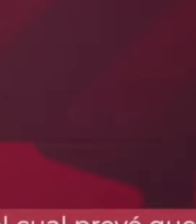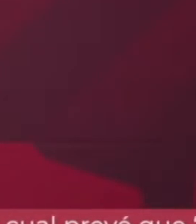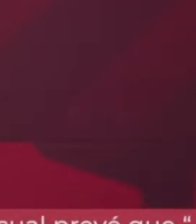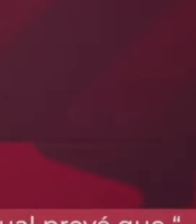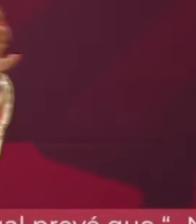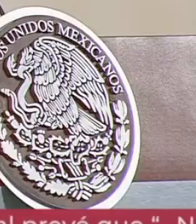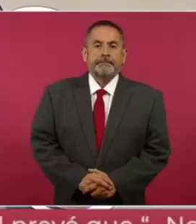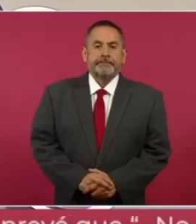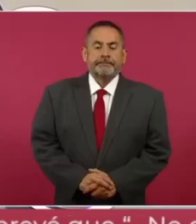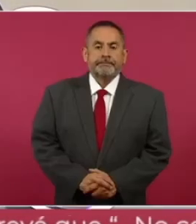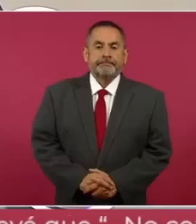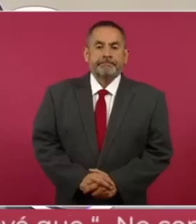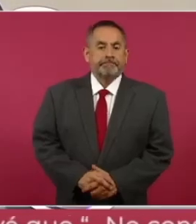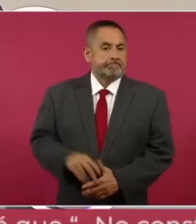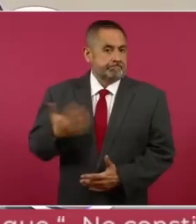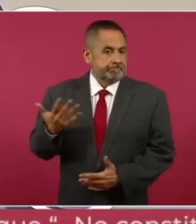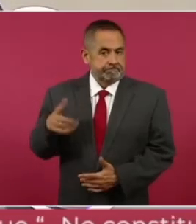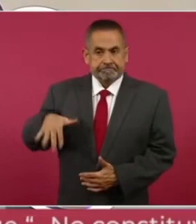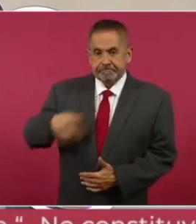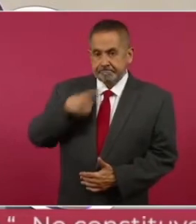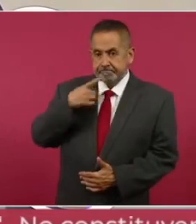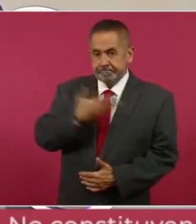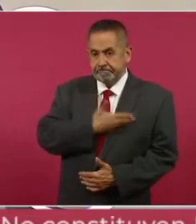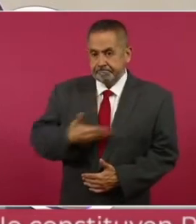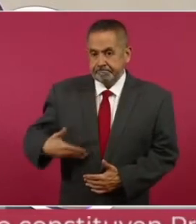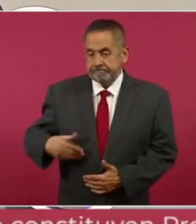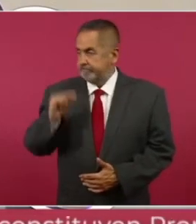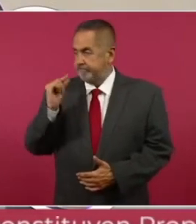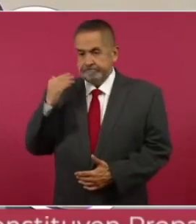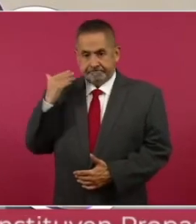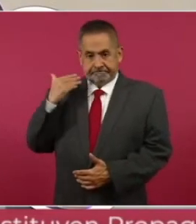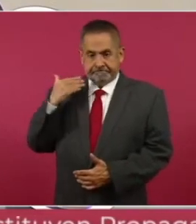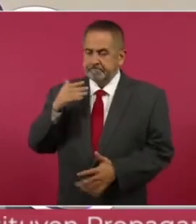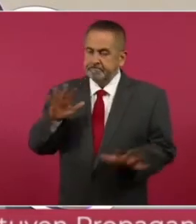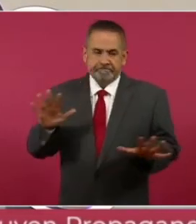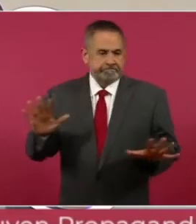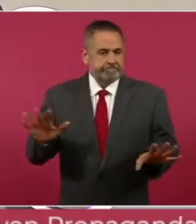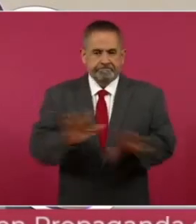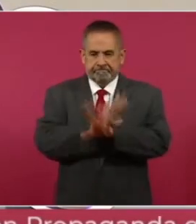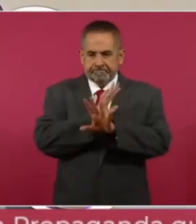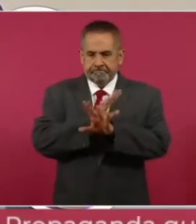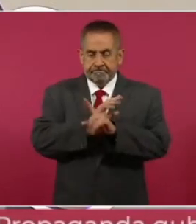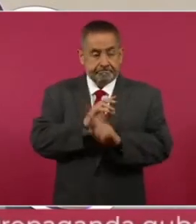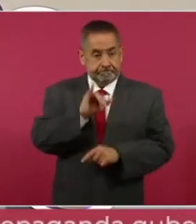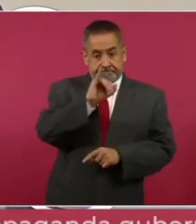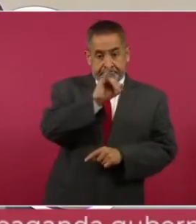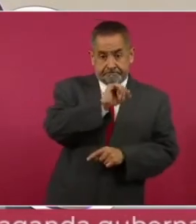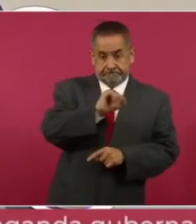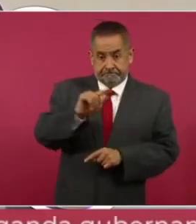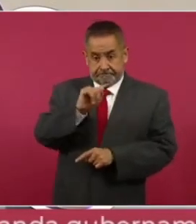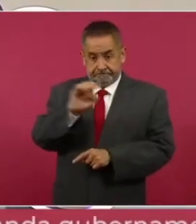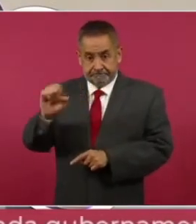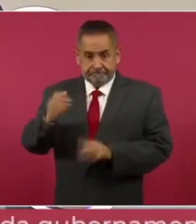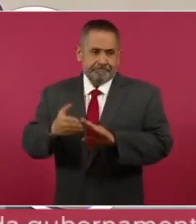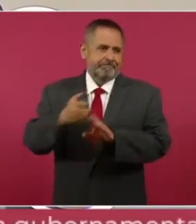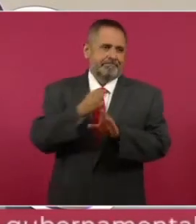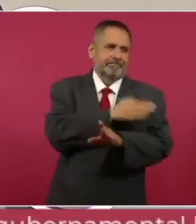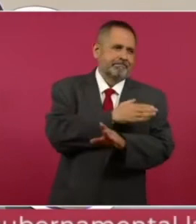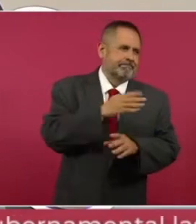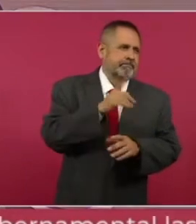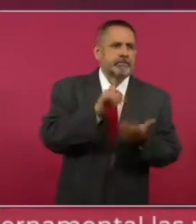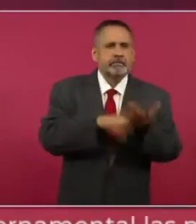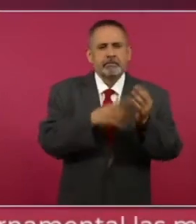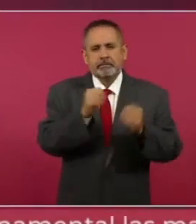decía el presidente, en los últimos años cambió ese Issste que se tenía en los años 70,